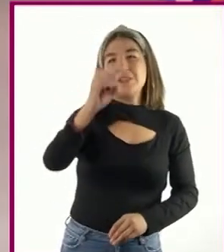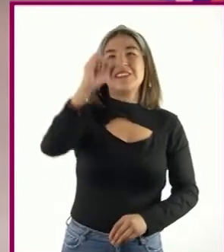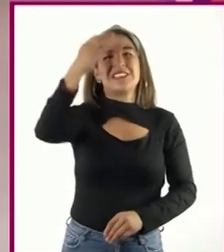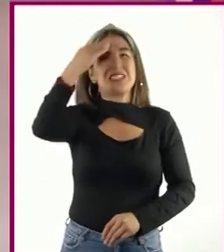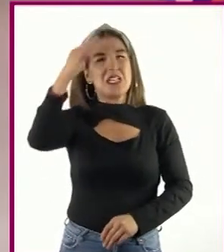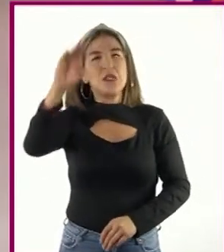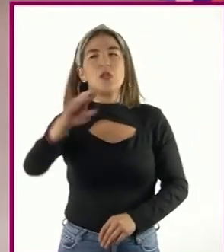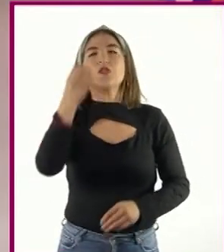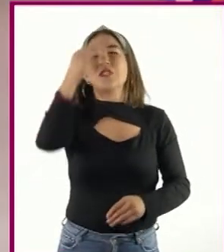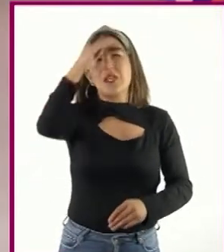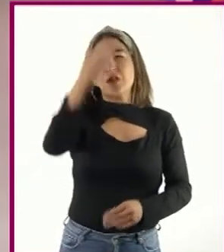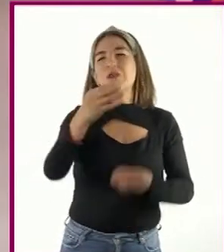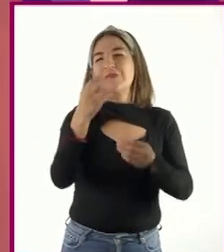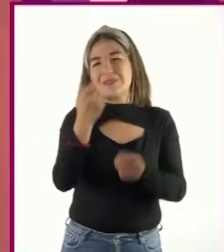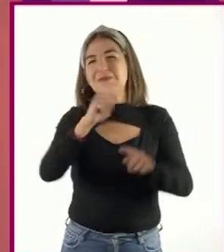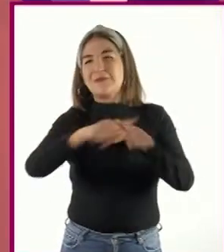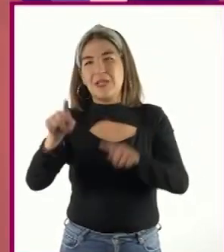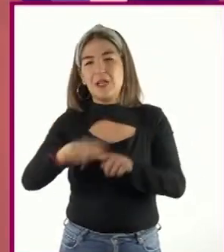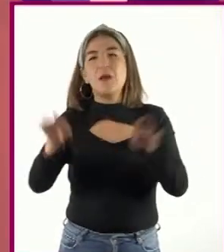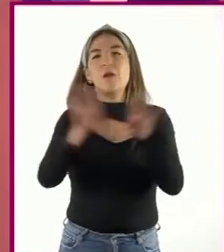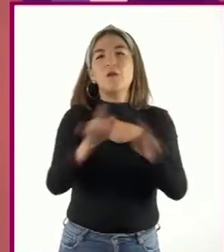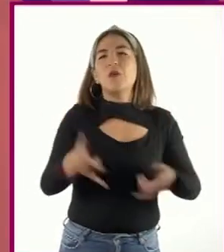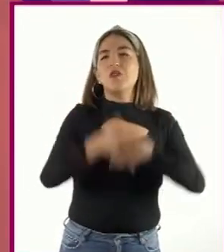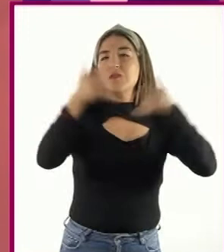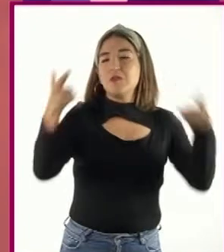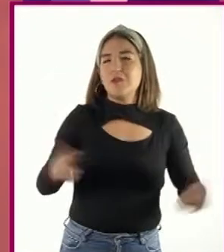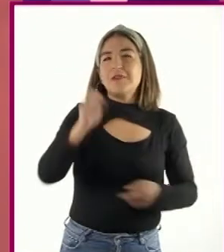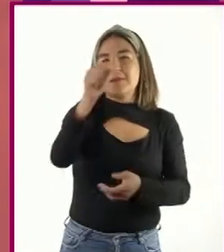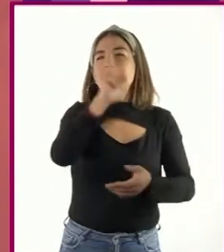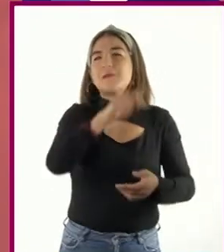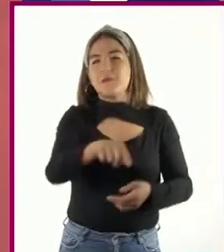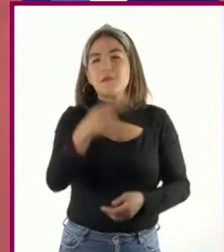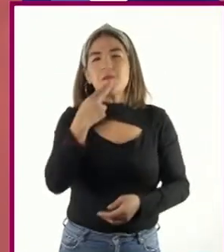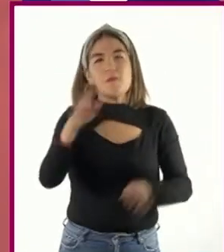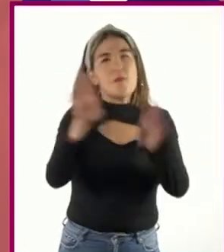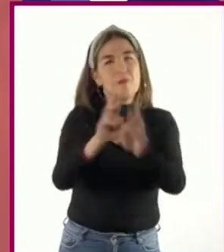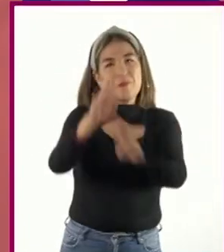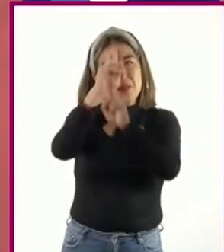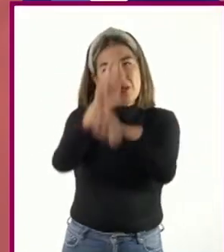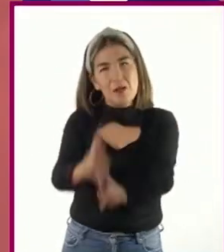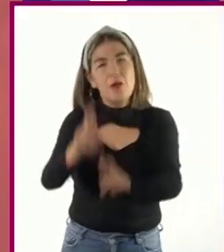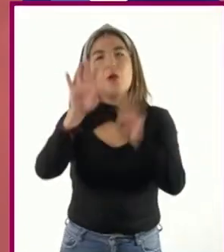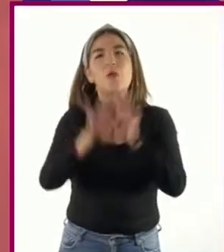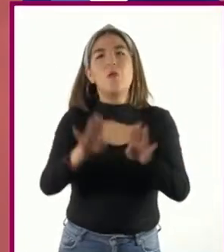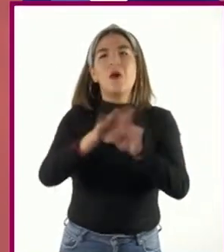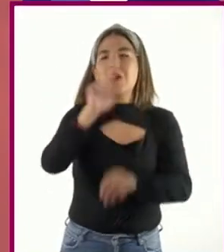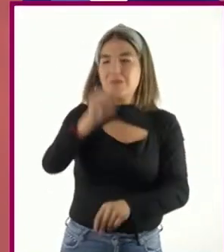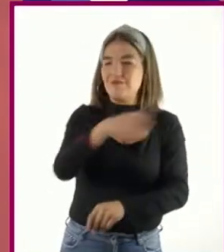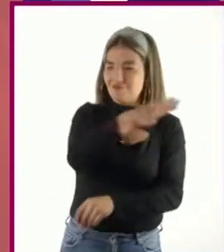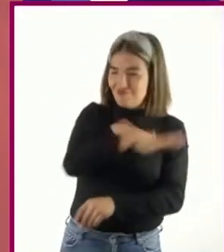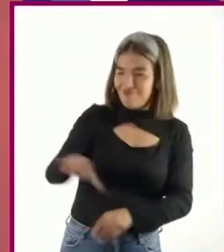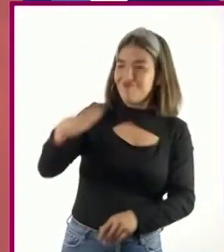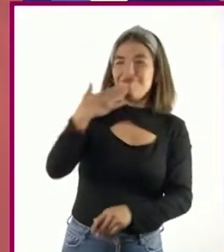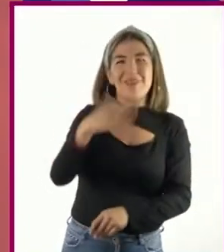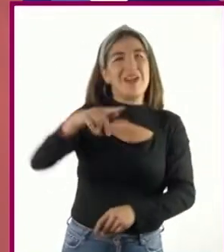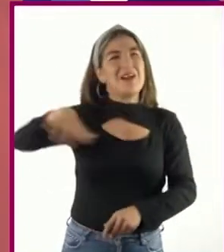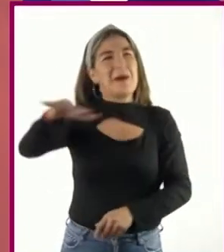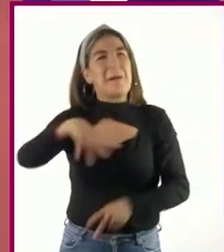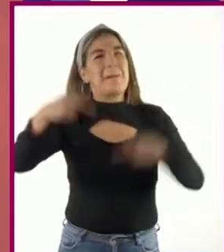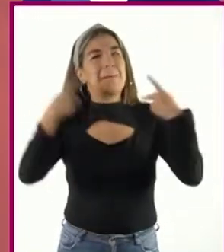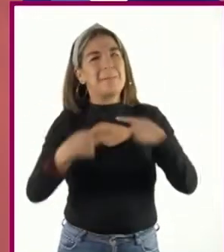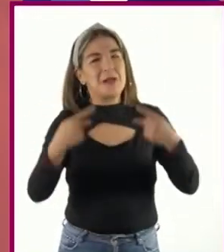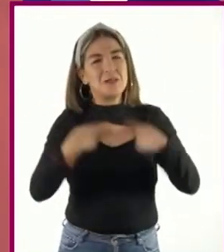sido utilizada históricamente para hacer notar que respetamos o admiramos a tal grado a la persona que